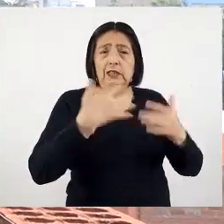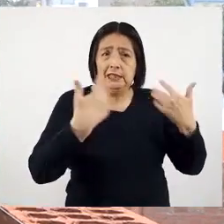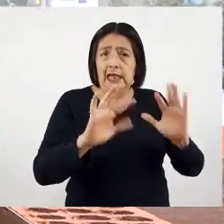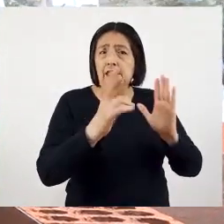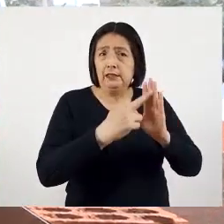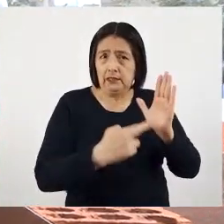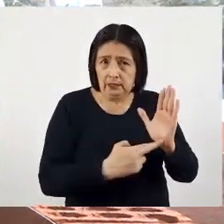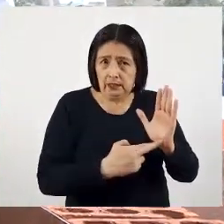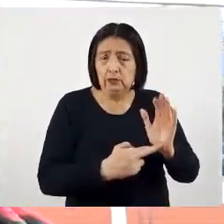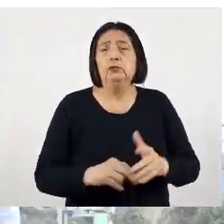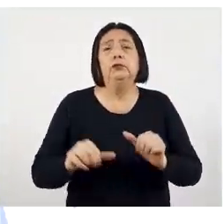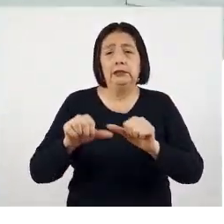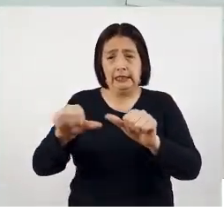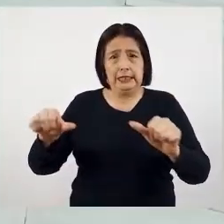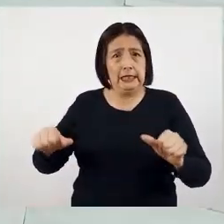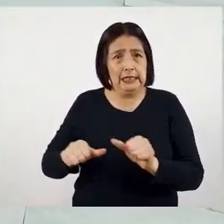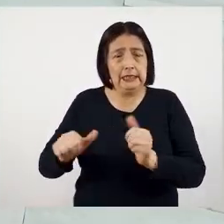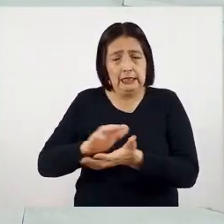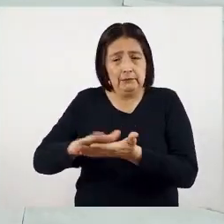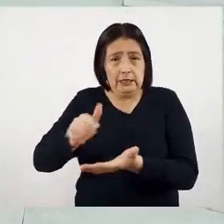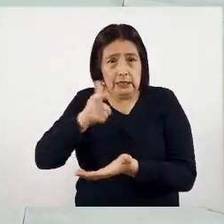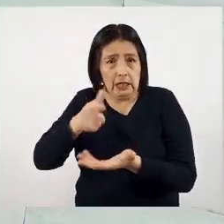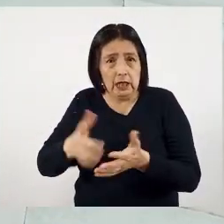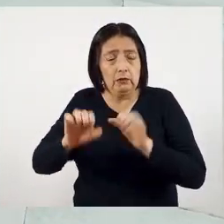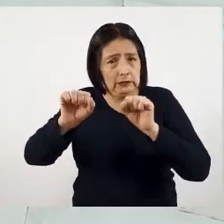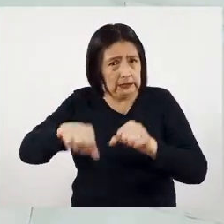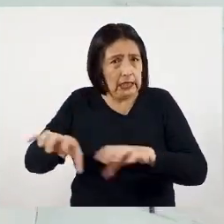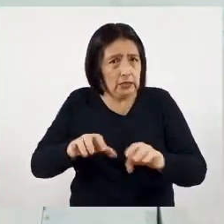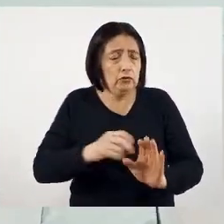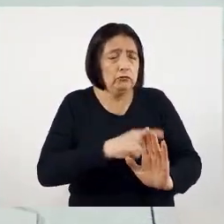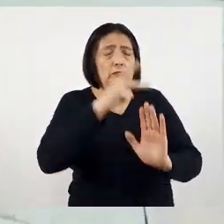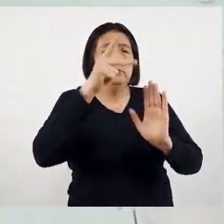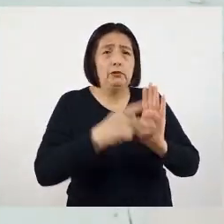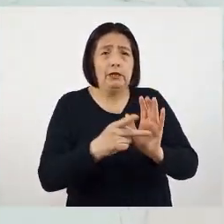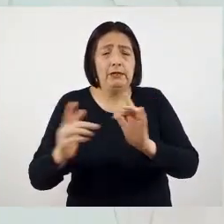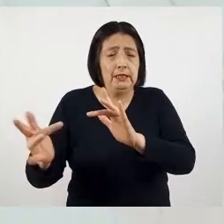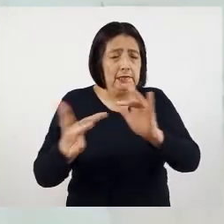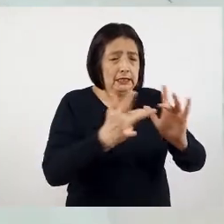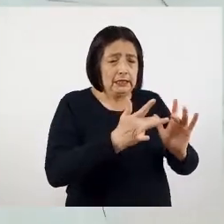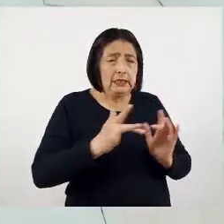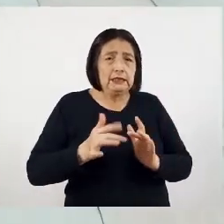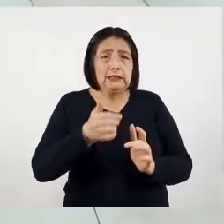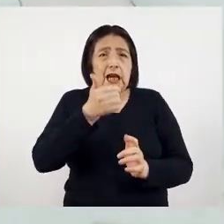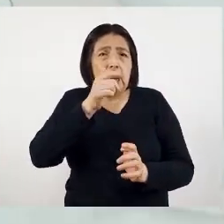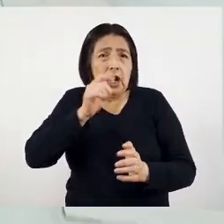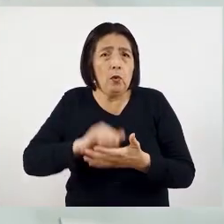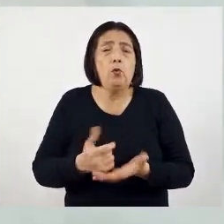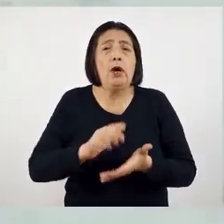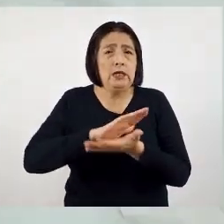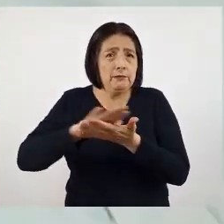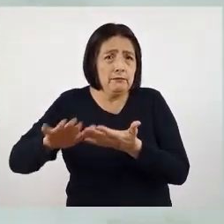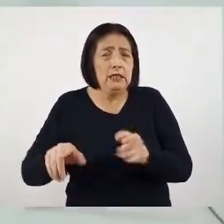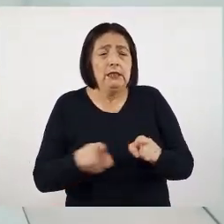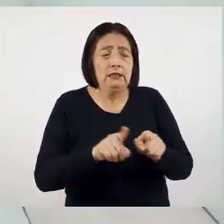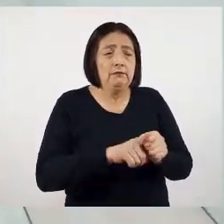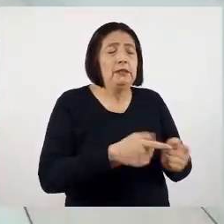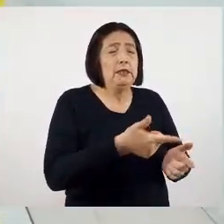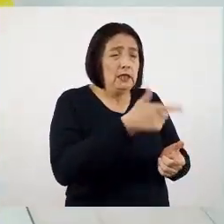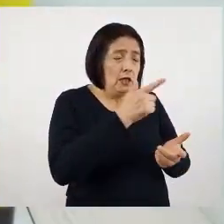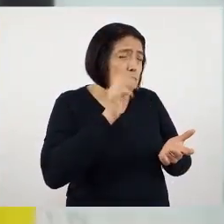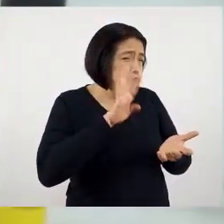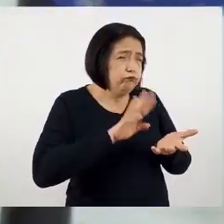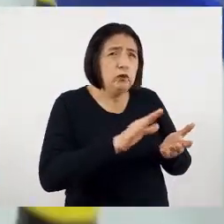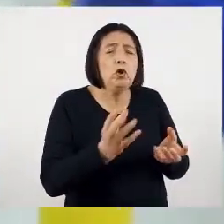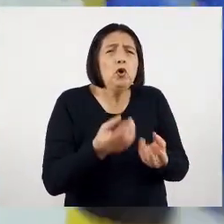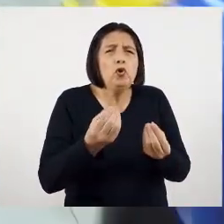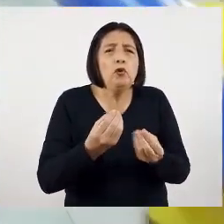registrados. En el área de saneamiento se ha creado el Programa de Redes de Agua Potable y Agua Residual, bajo la